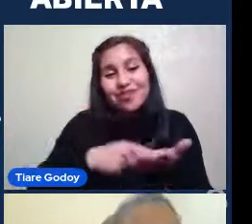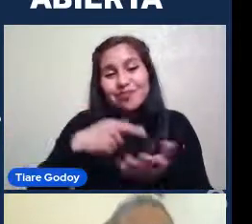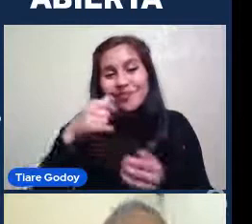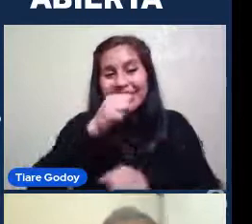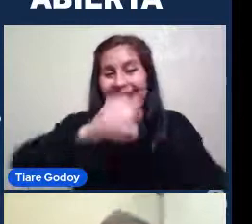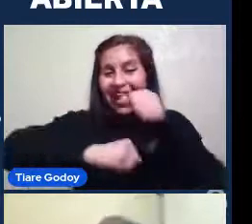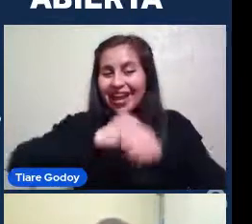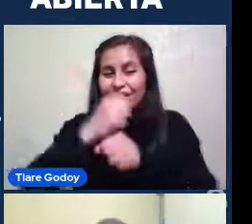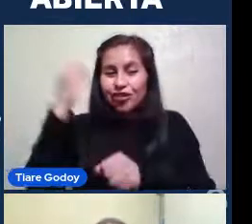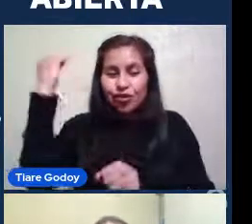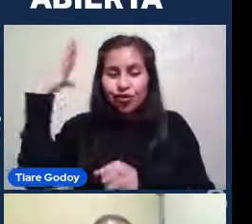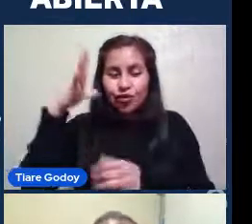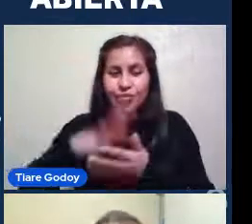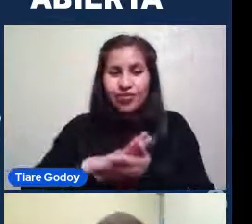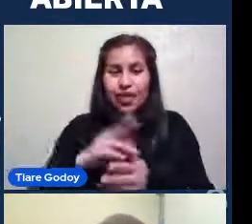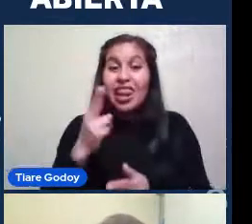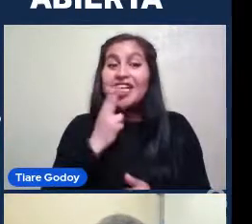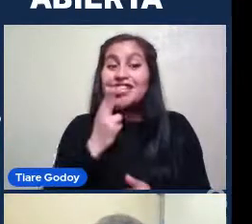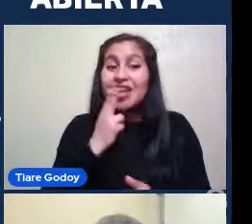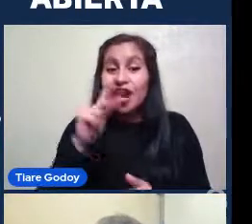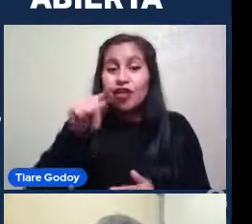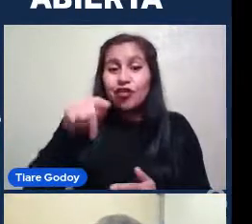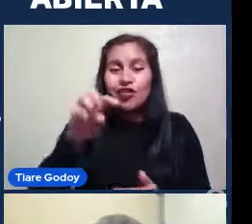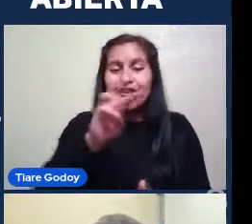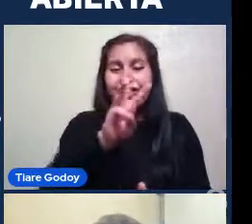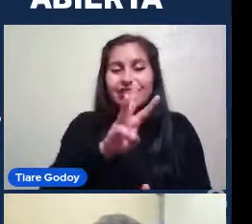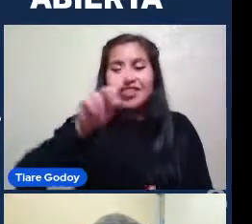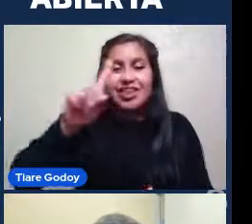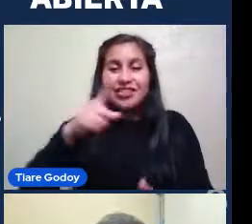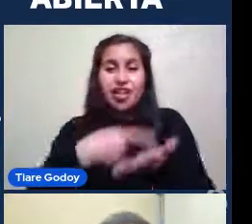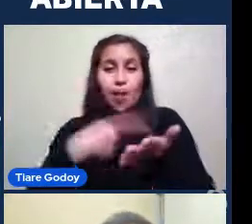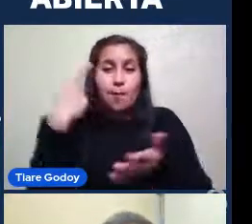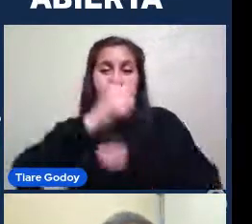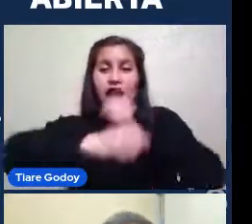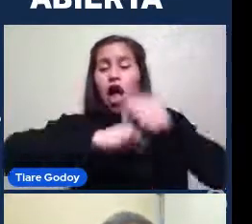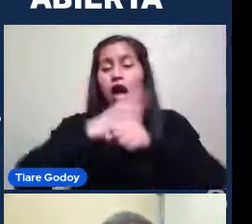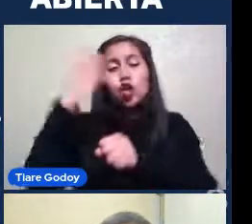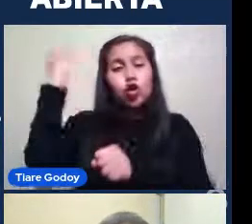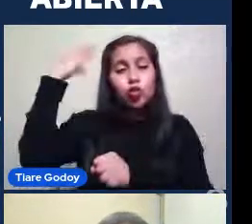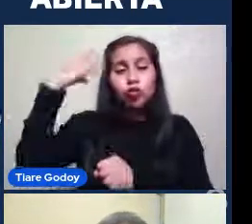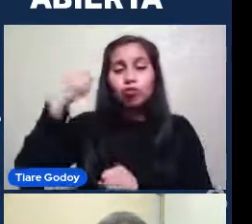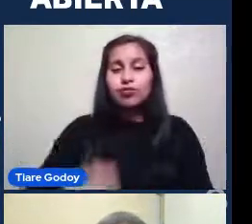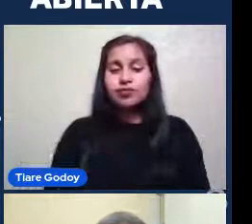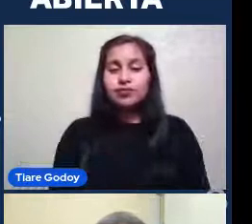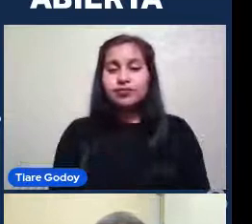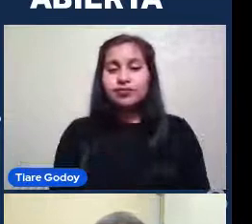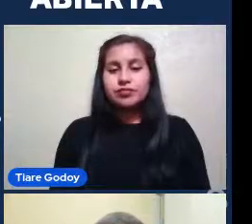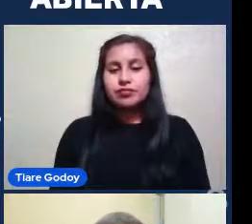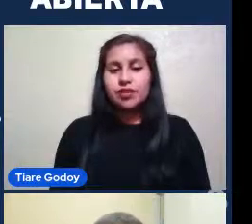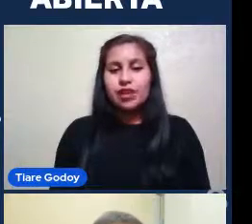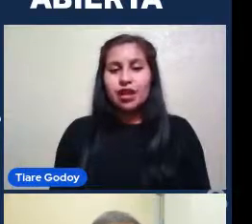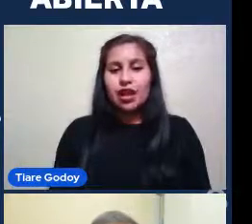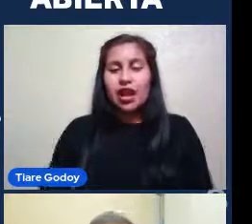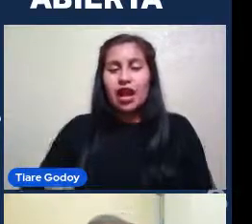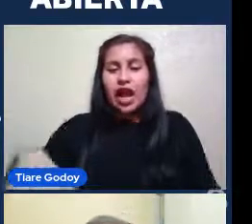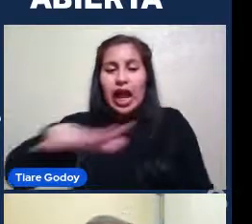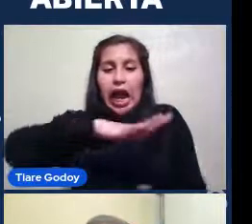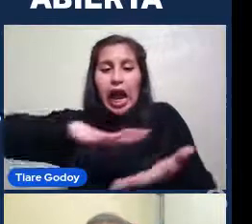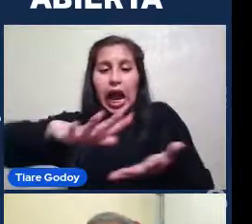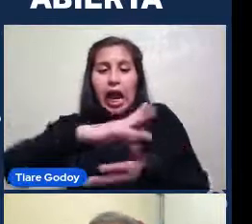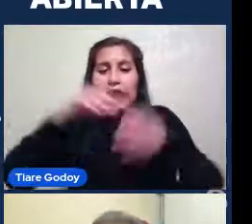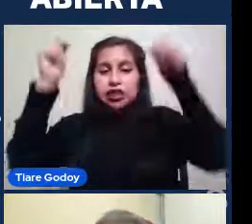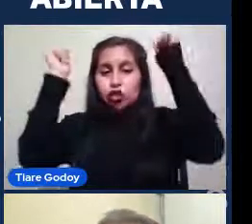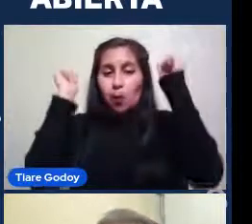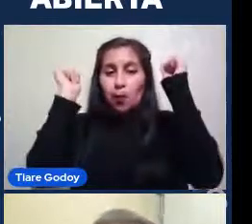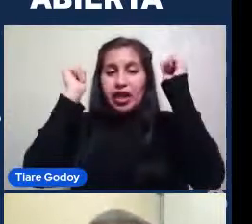galaxia del cigarro 37.000 años en luz Bien La galaxia del sombrero 49.000 años en